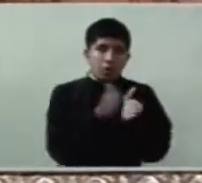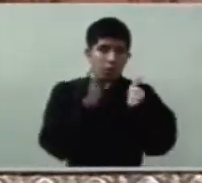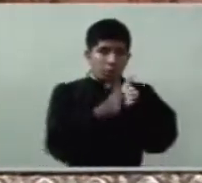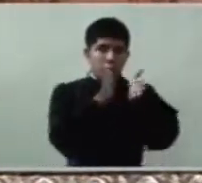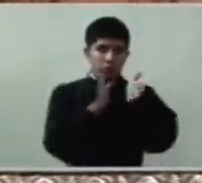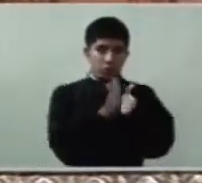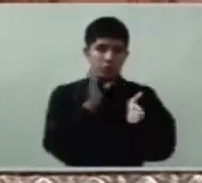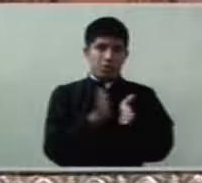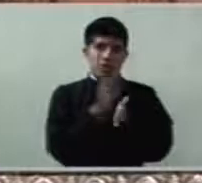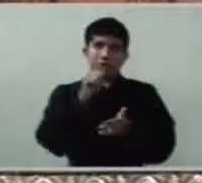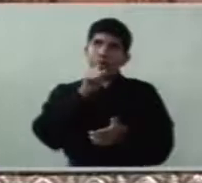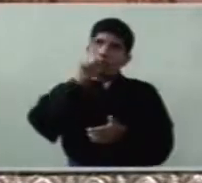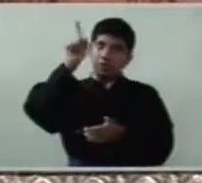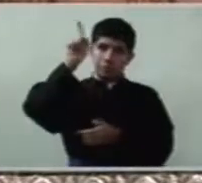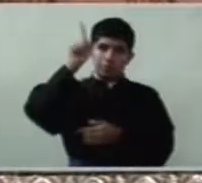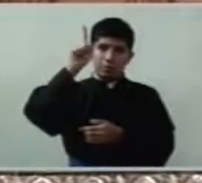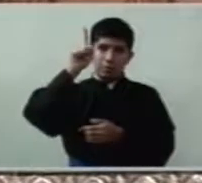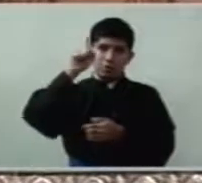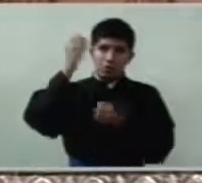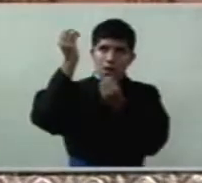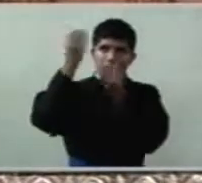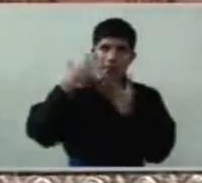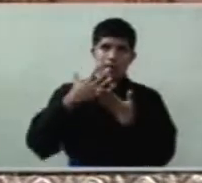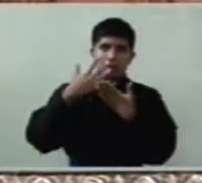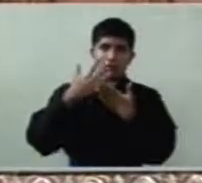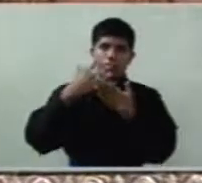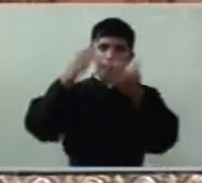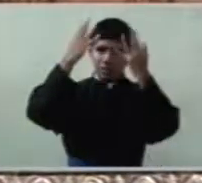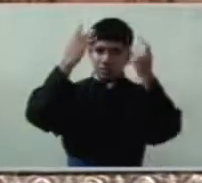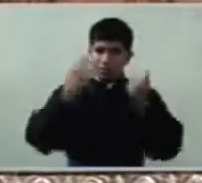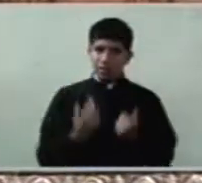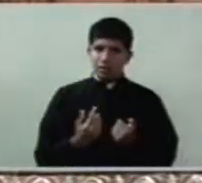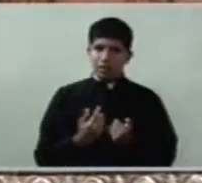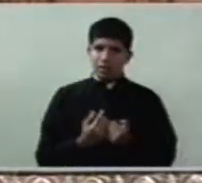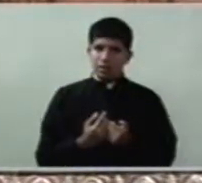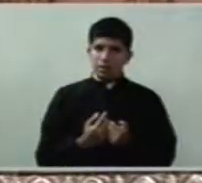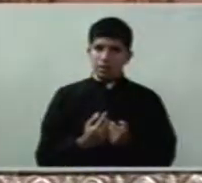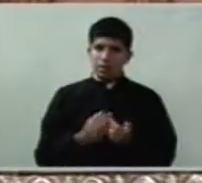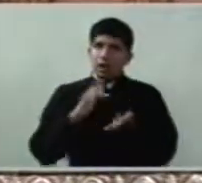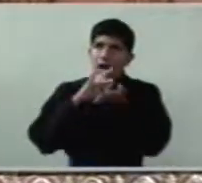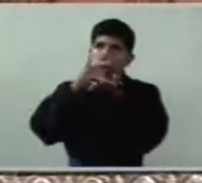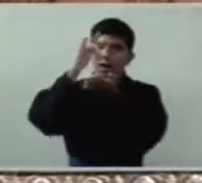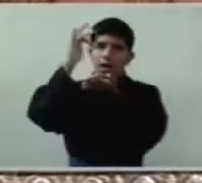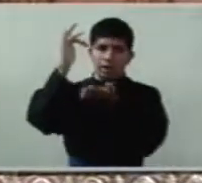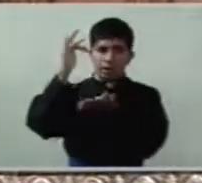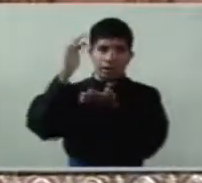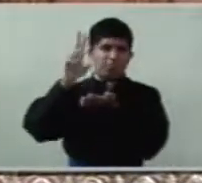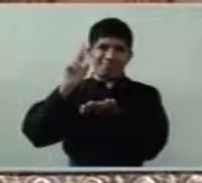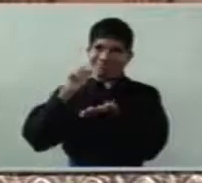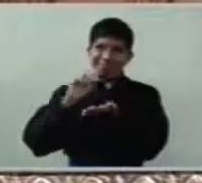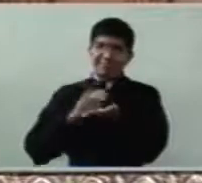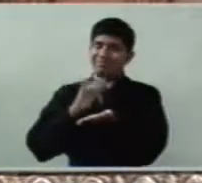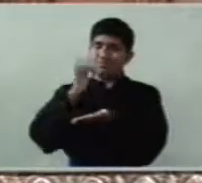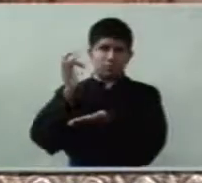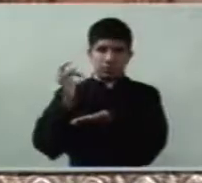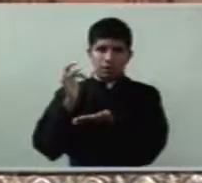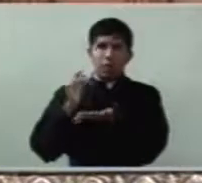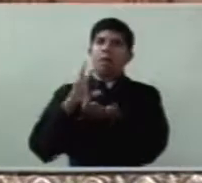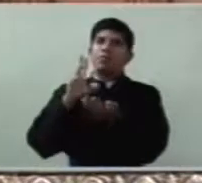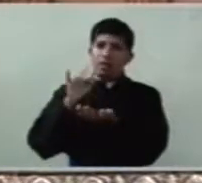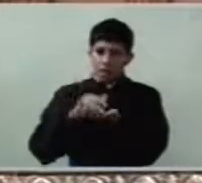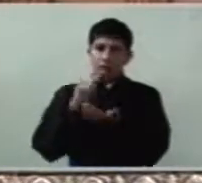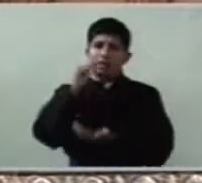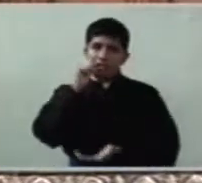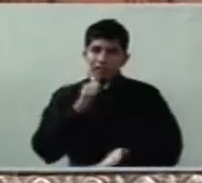pedirle su gracia no vamos a ser tan ingratos de no agradecerle